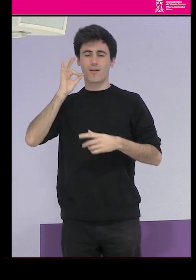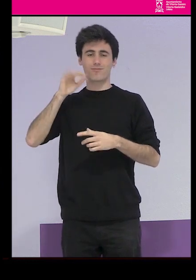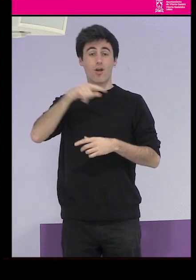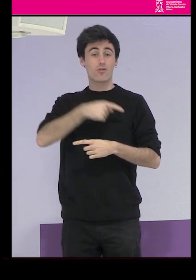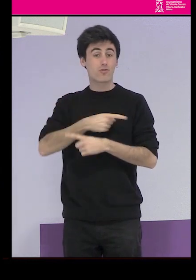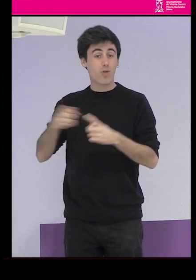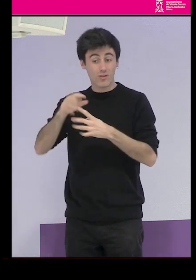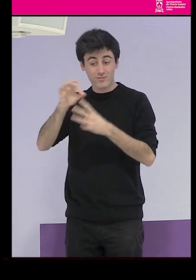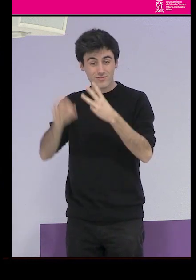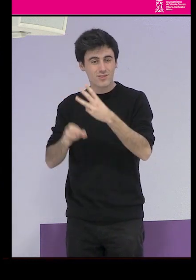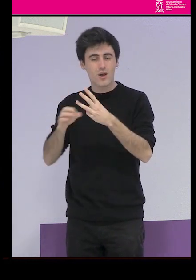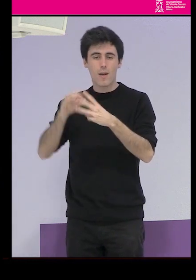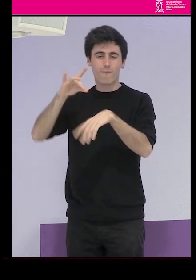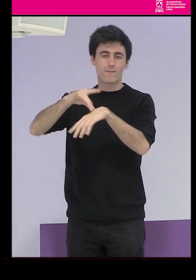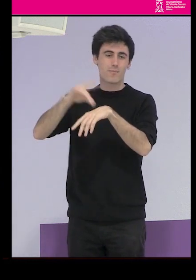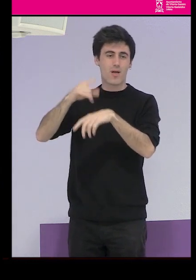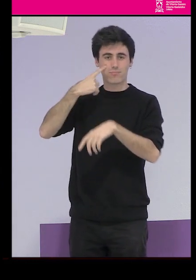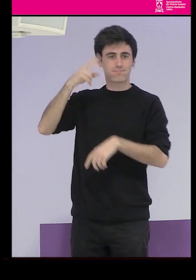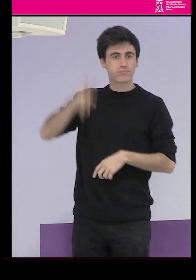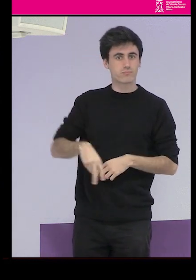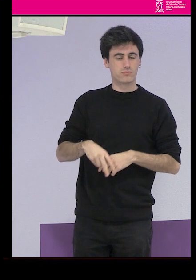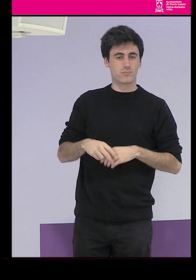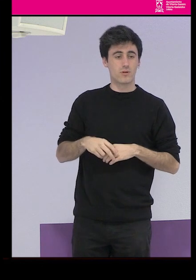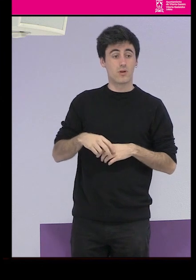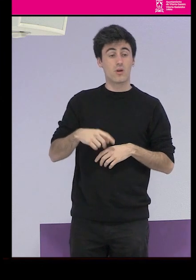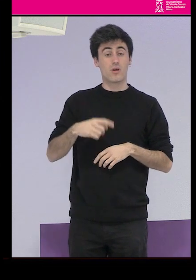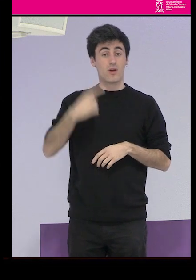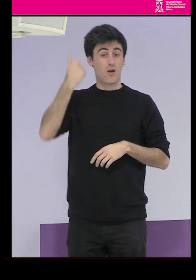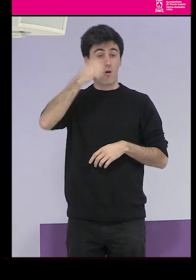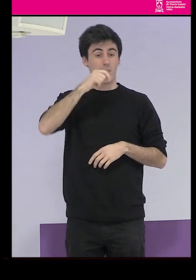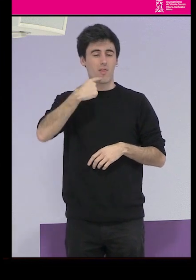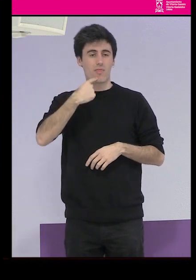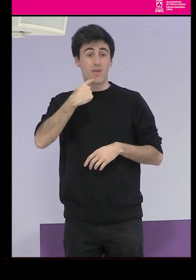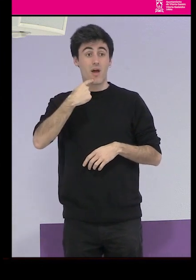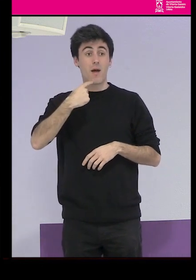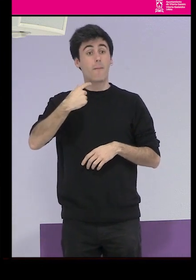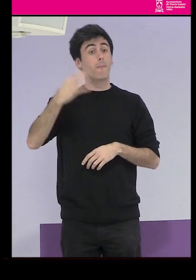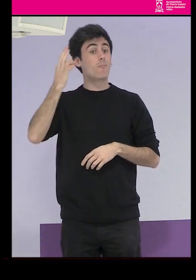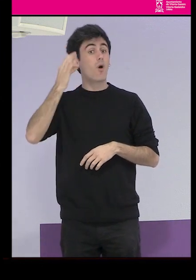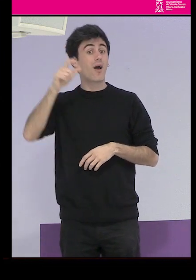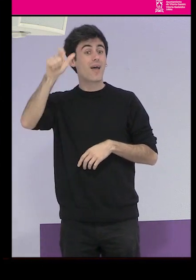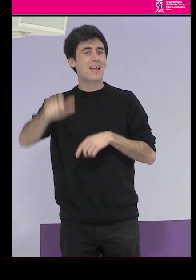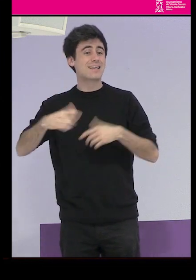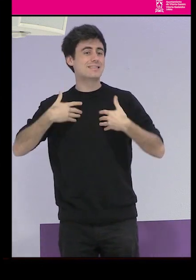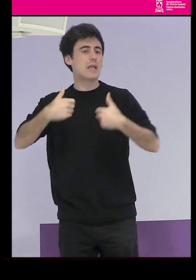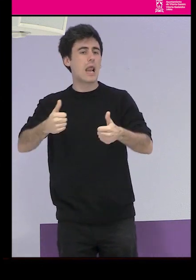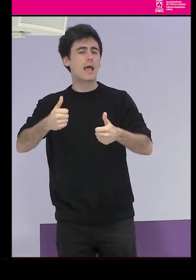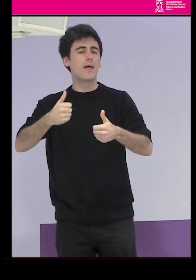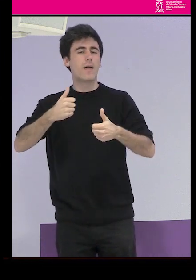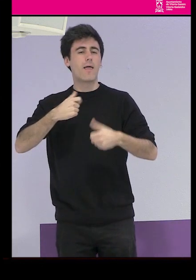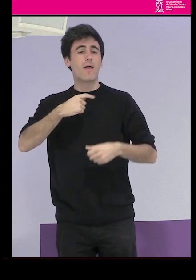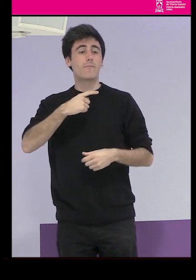Imaginaros que este hombre, una de sus perlas dijo que las mujeres sanas no tenían deseo sexual,